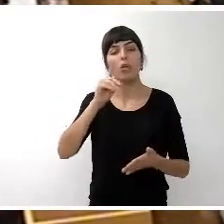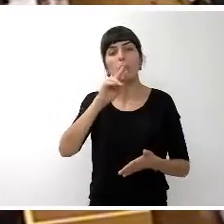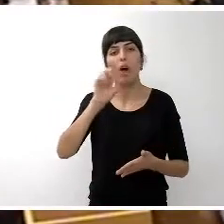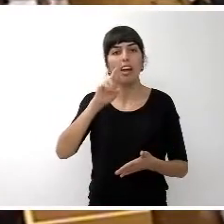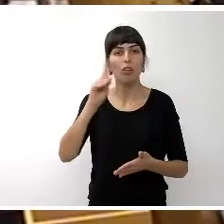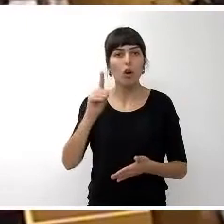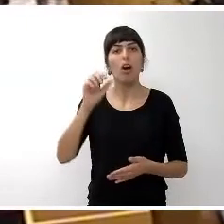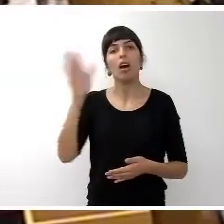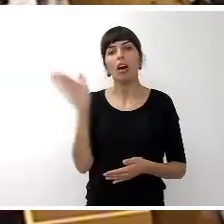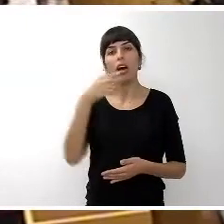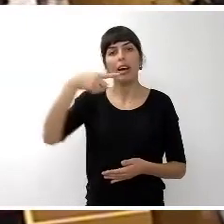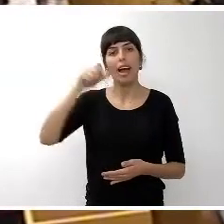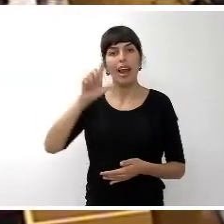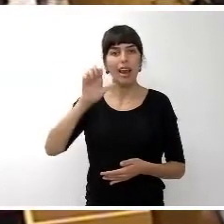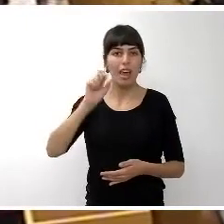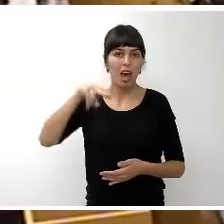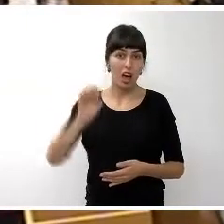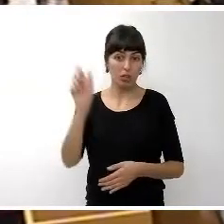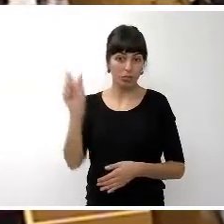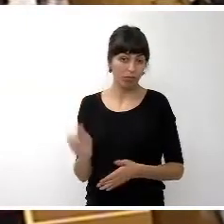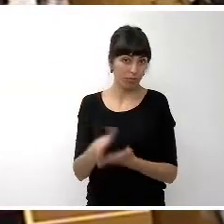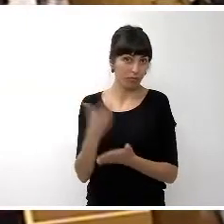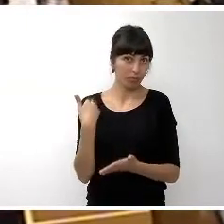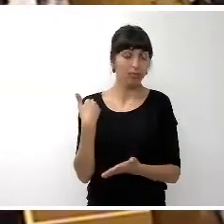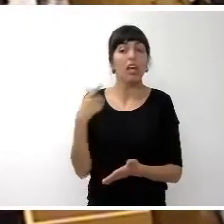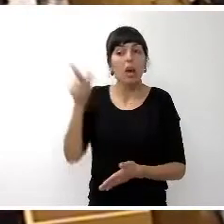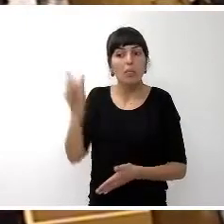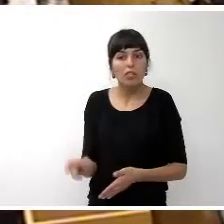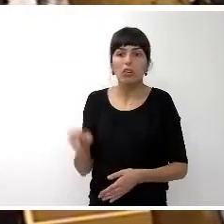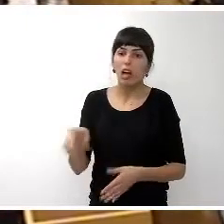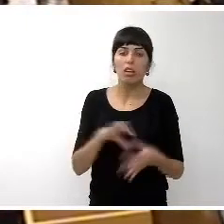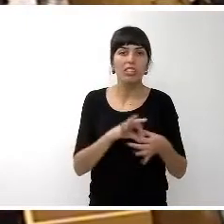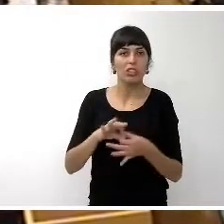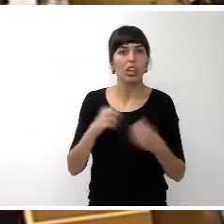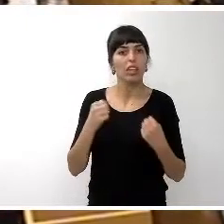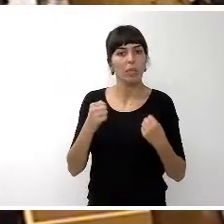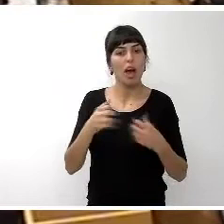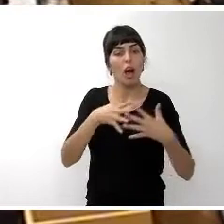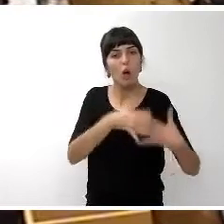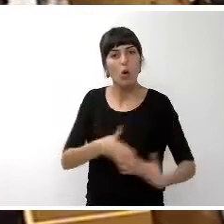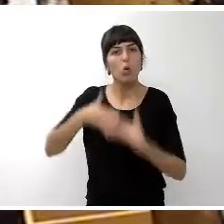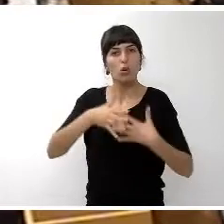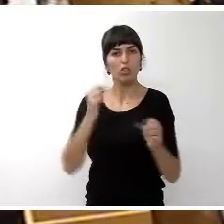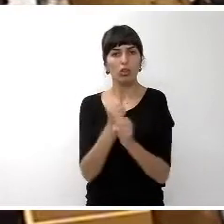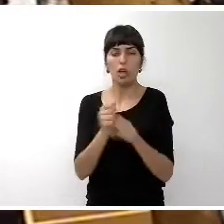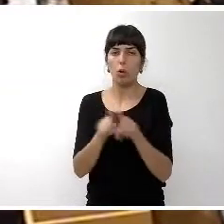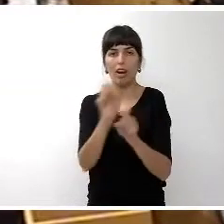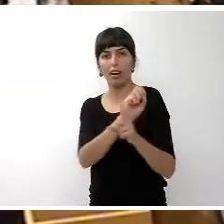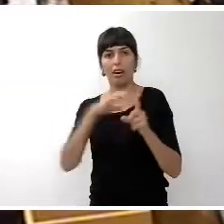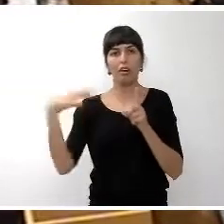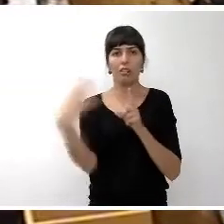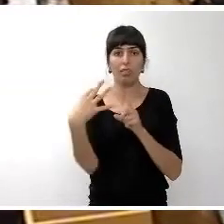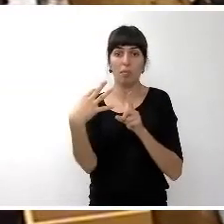visto incluso la… bueno, es una persona que ha estado vinculado también a… en la lucha social y es un referente para toda